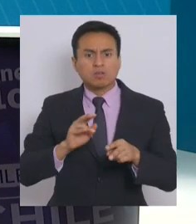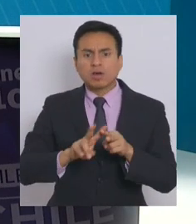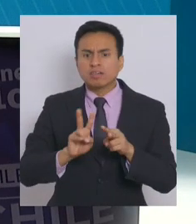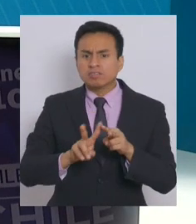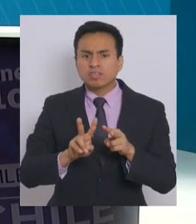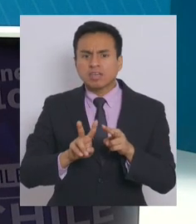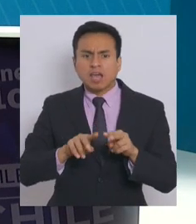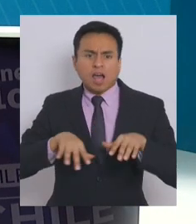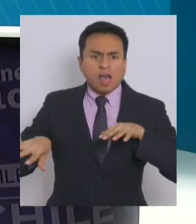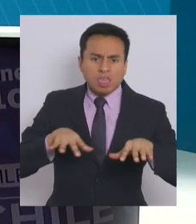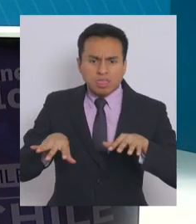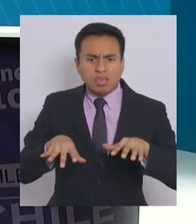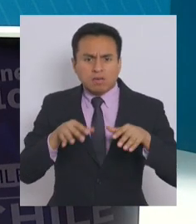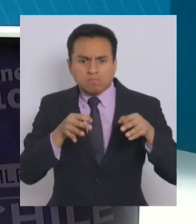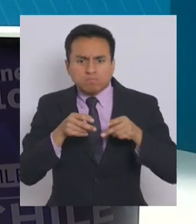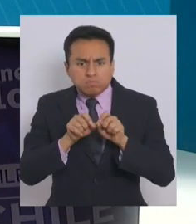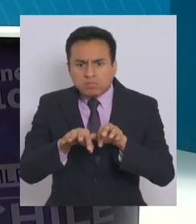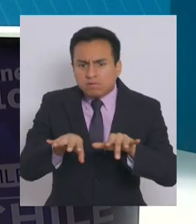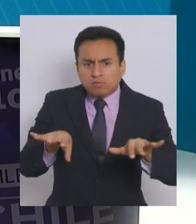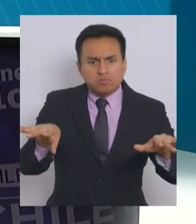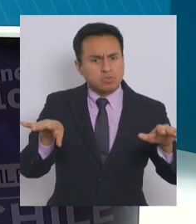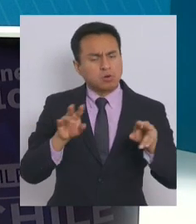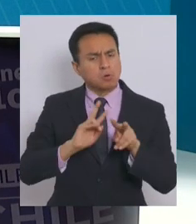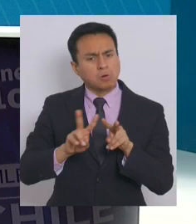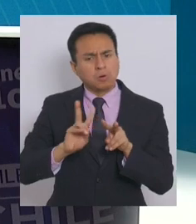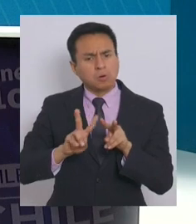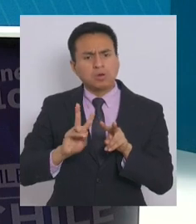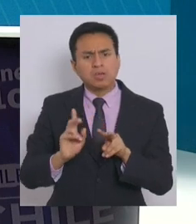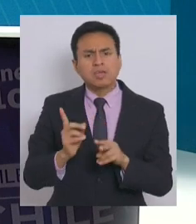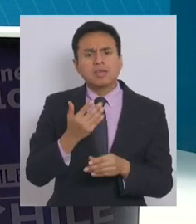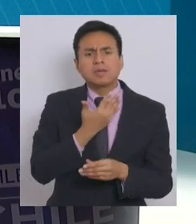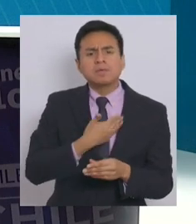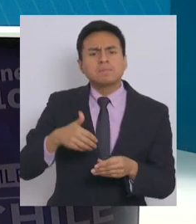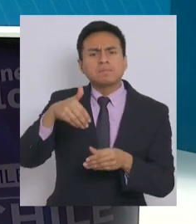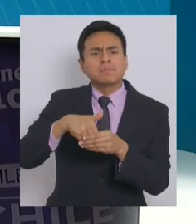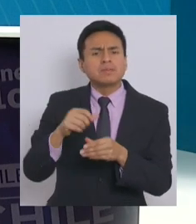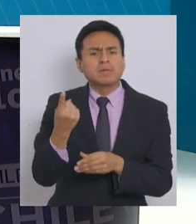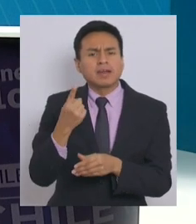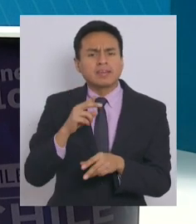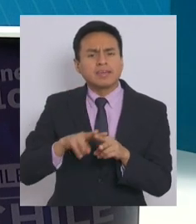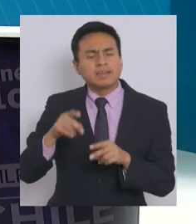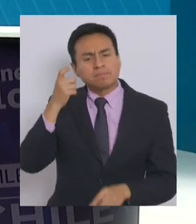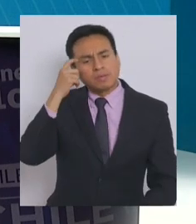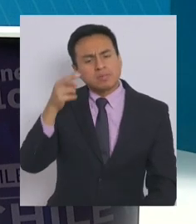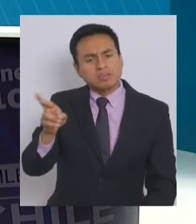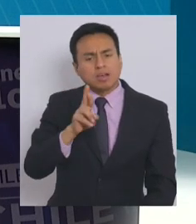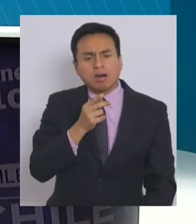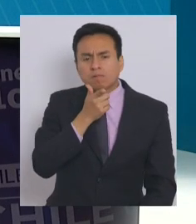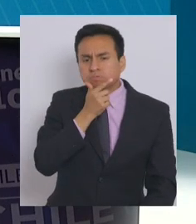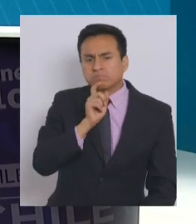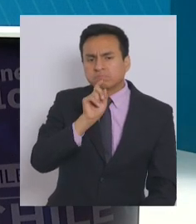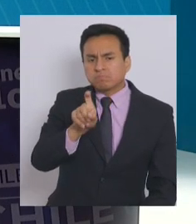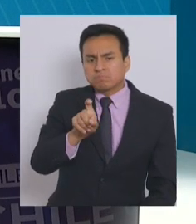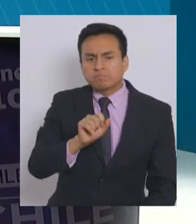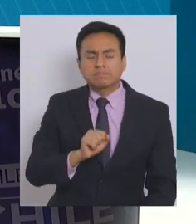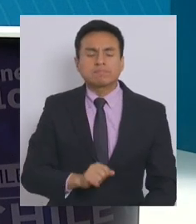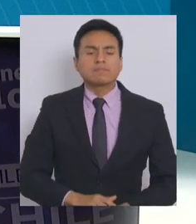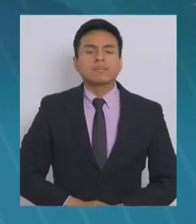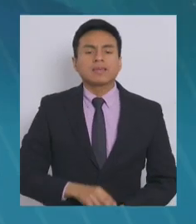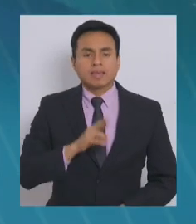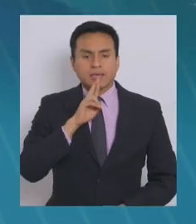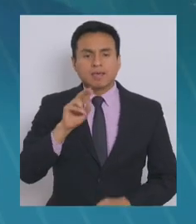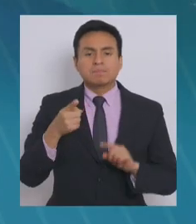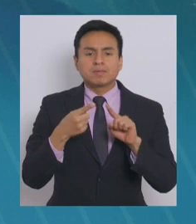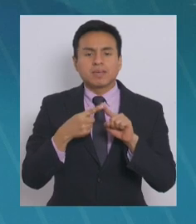particularmente activo con la difusión de estas primarias. ¿Qué responden a este tipo de cuestionamientos? Bueno,